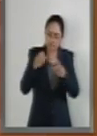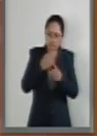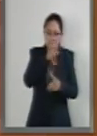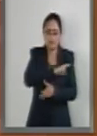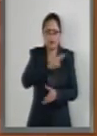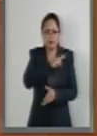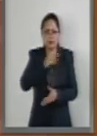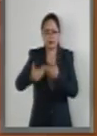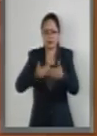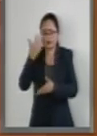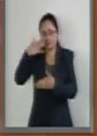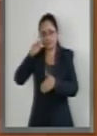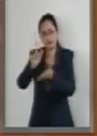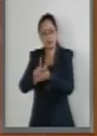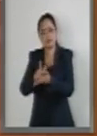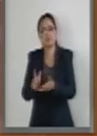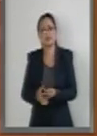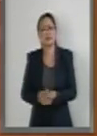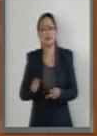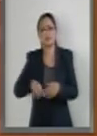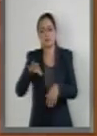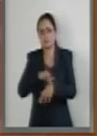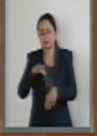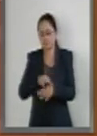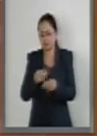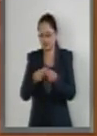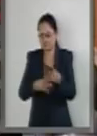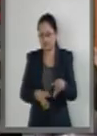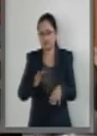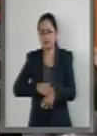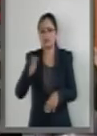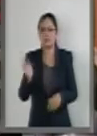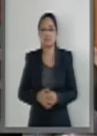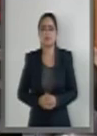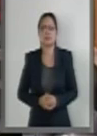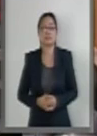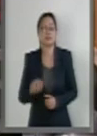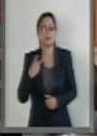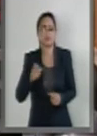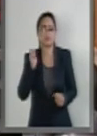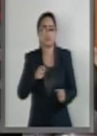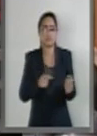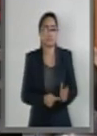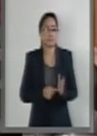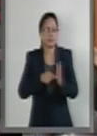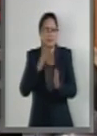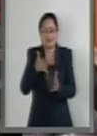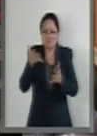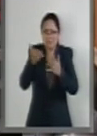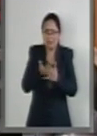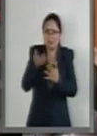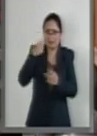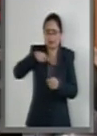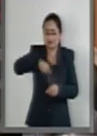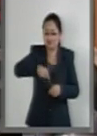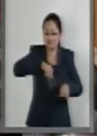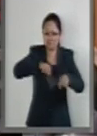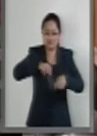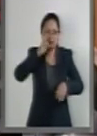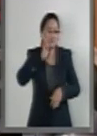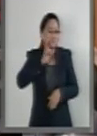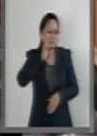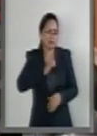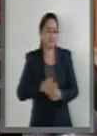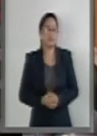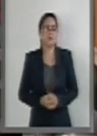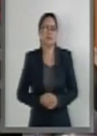servicios legales, médicos, entre otros. Esto representa casi la mitad del total del personal ocupado. En